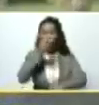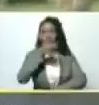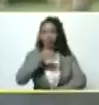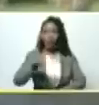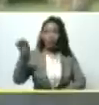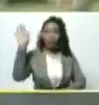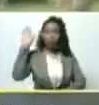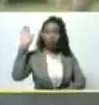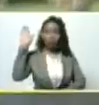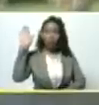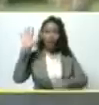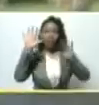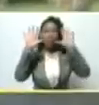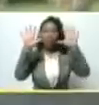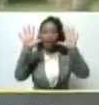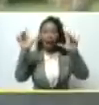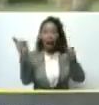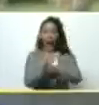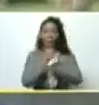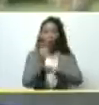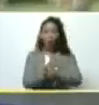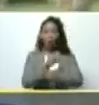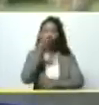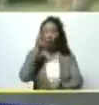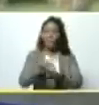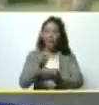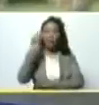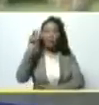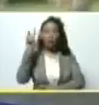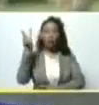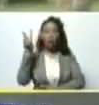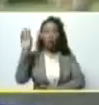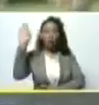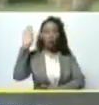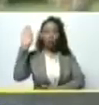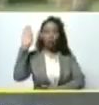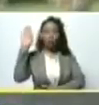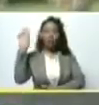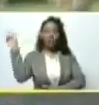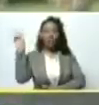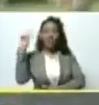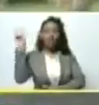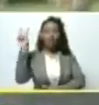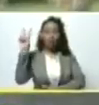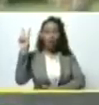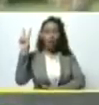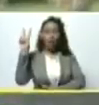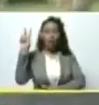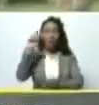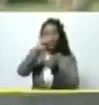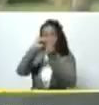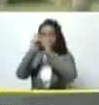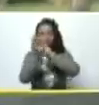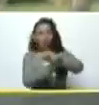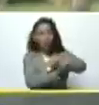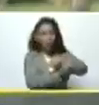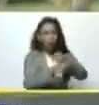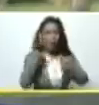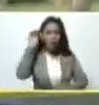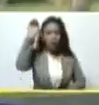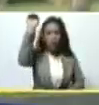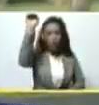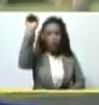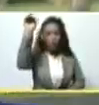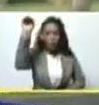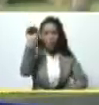del diez de agosto del dos mil veintidós venezuela se va a transformar en una